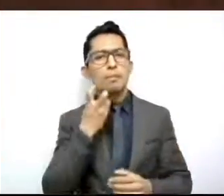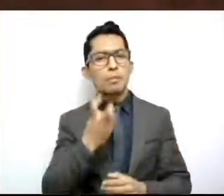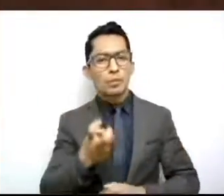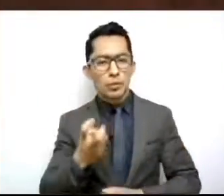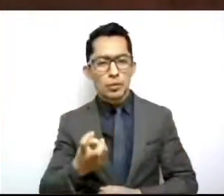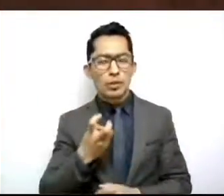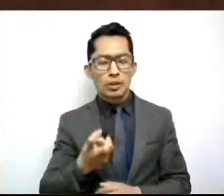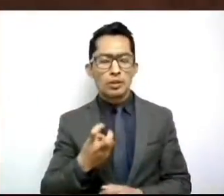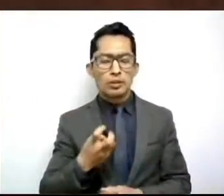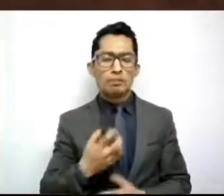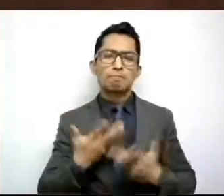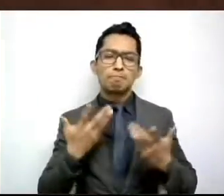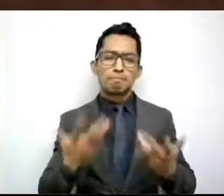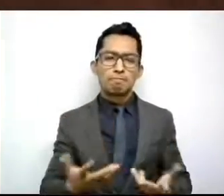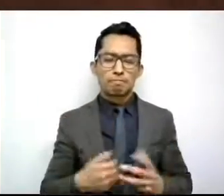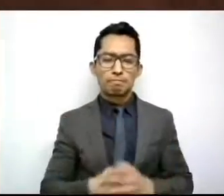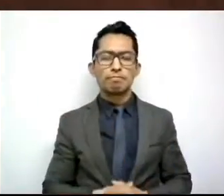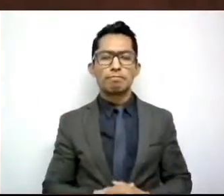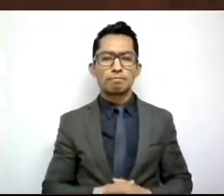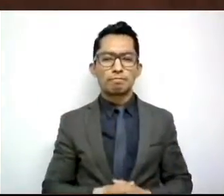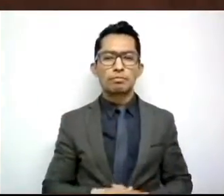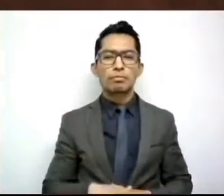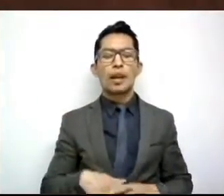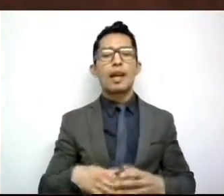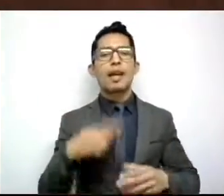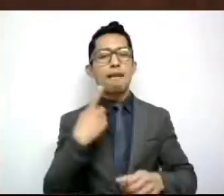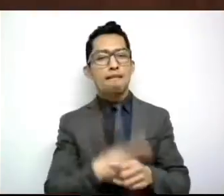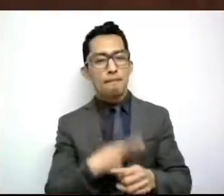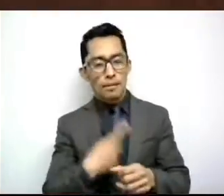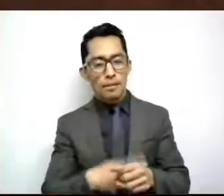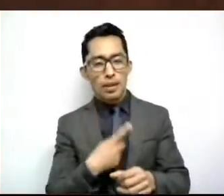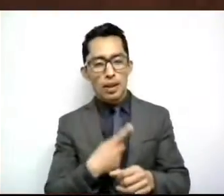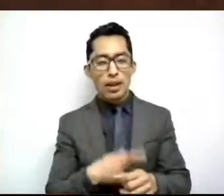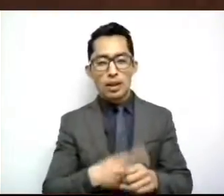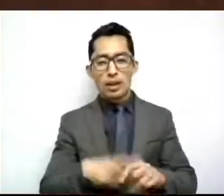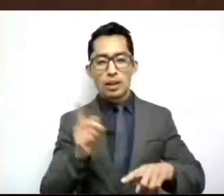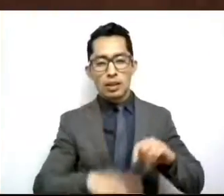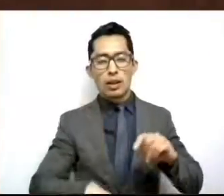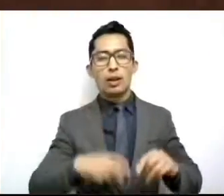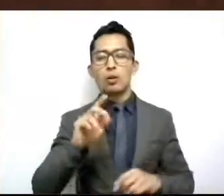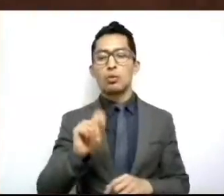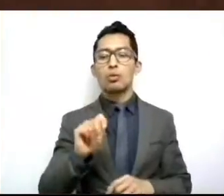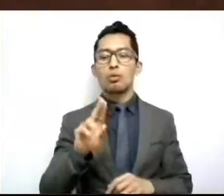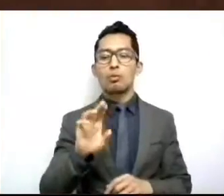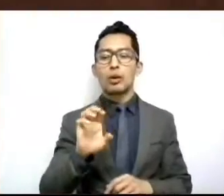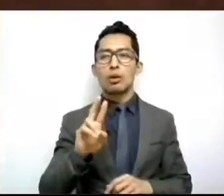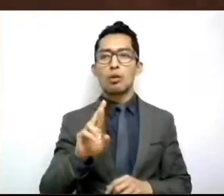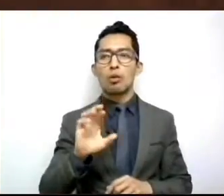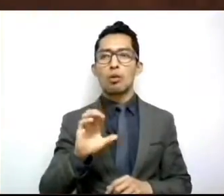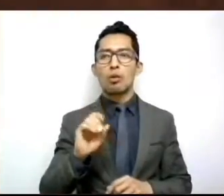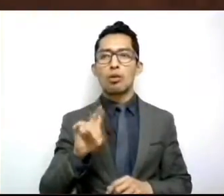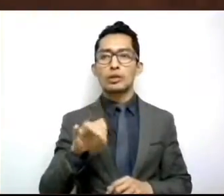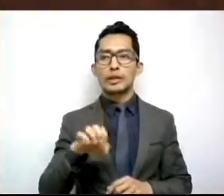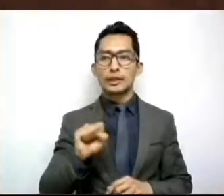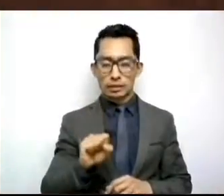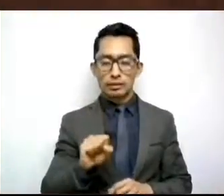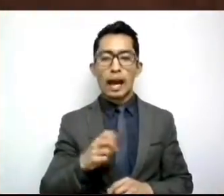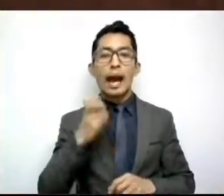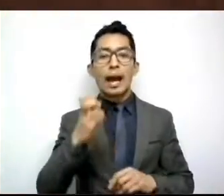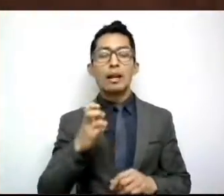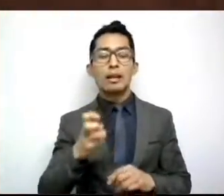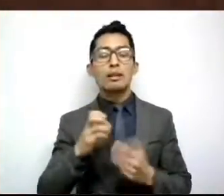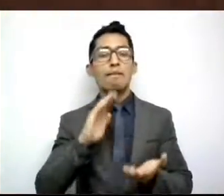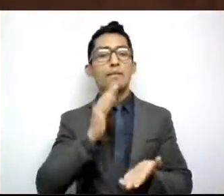que la erradicación de enfermedades como la tuberculosis no deben ser frenadas